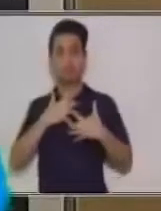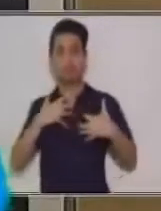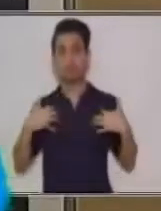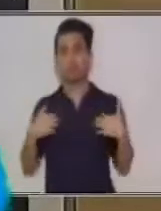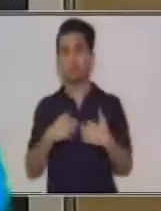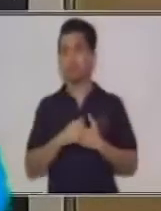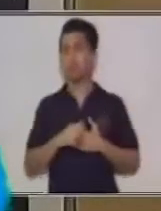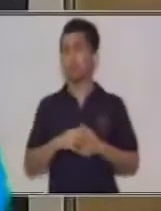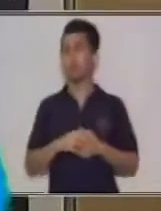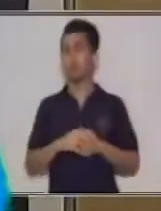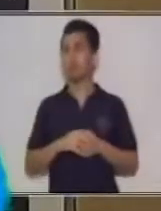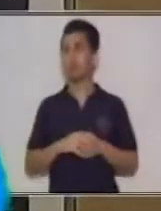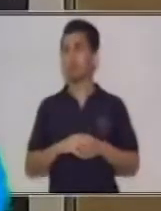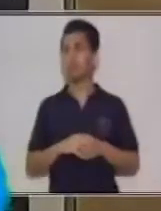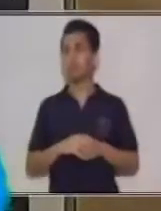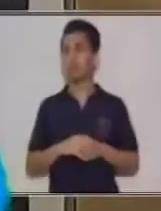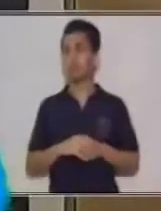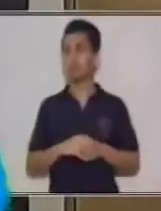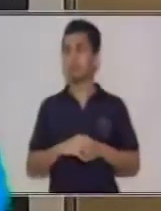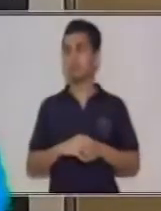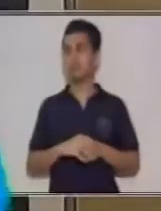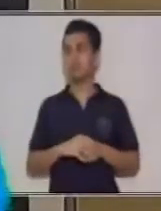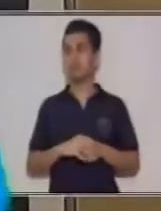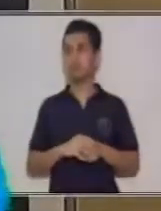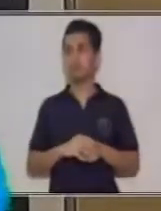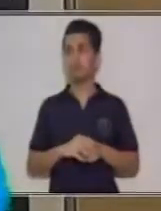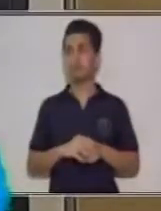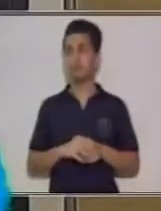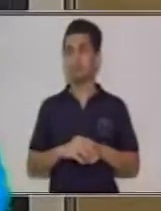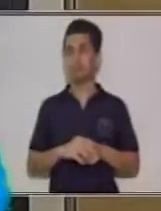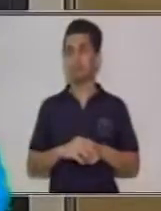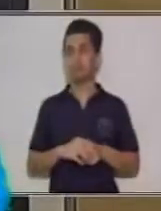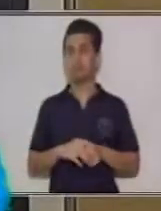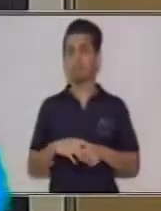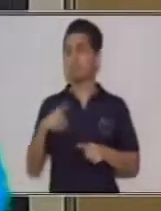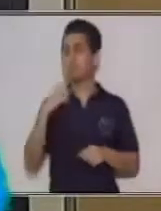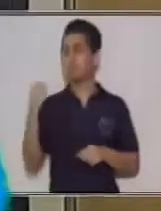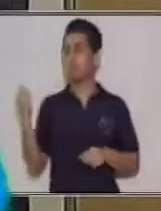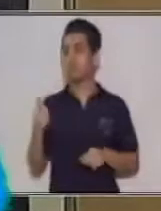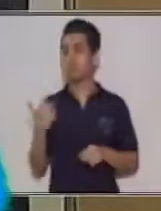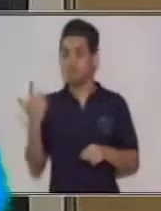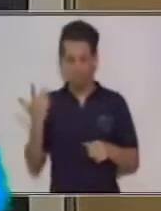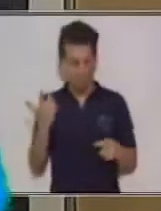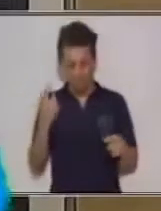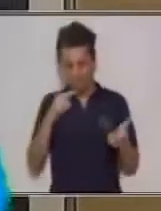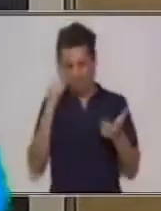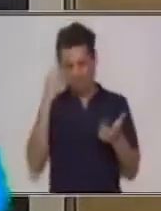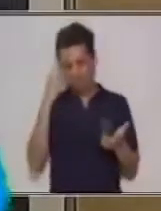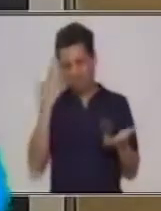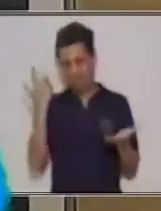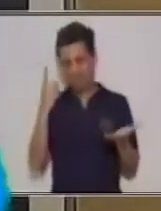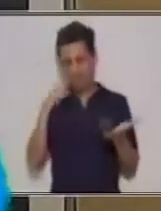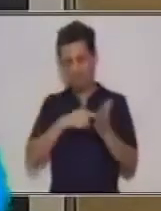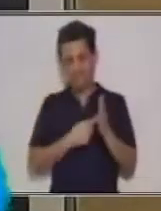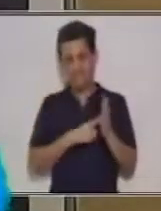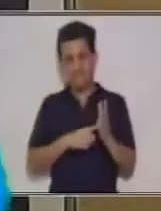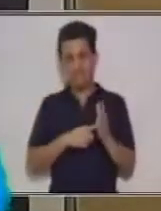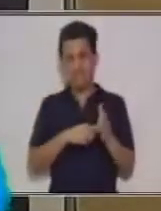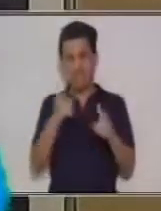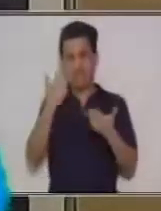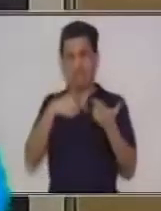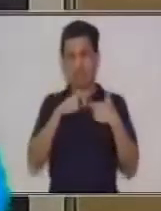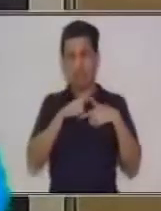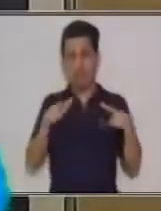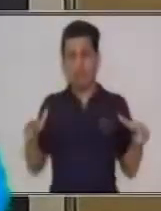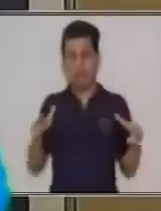profesor, ¿y qué es eso de que un lenguaje específico que se encarga de difundir expresiones accesibles o